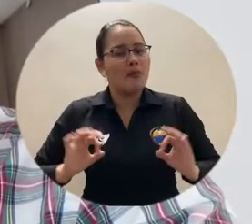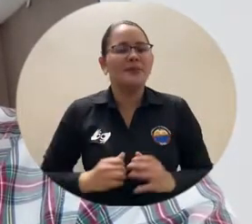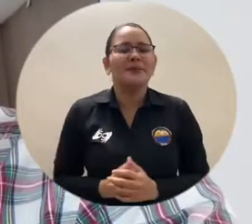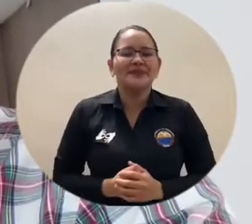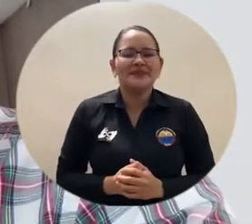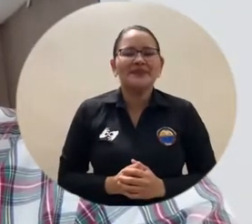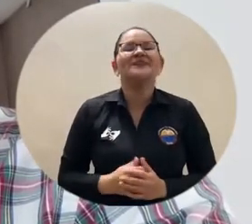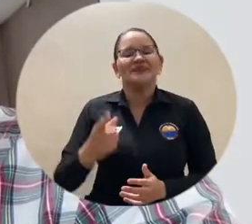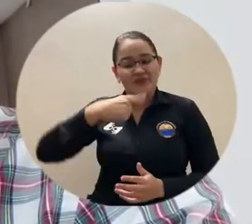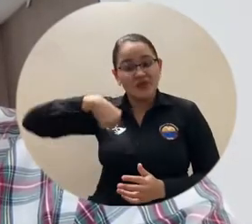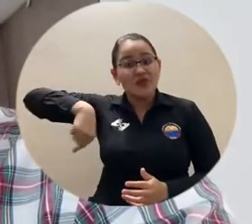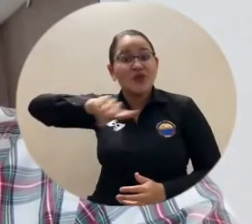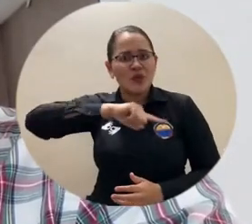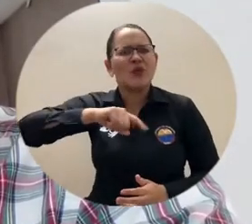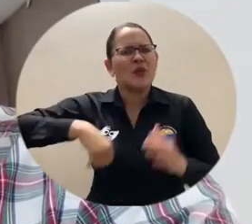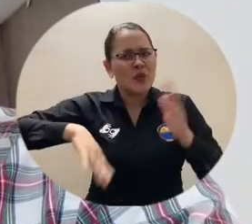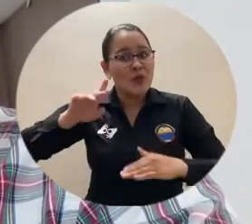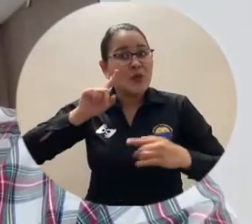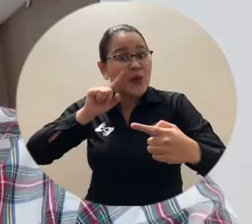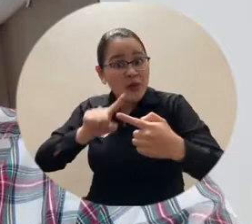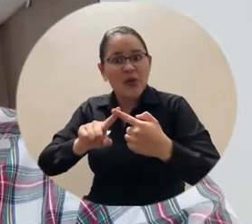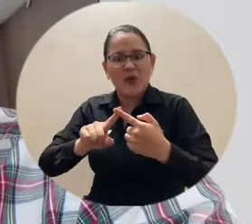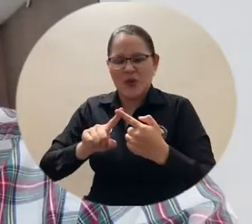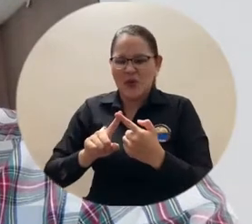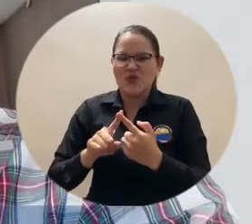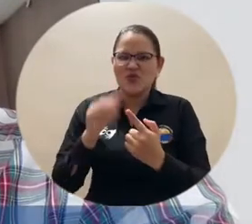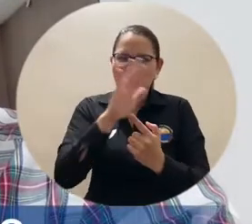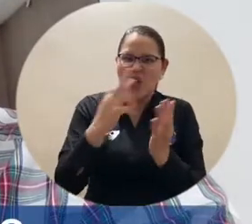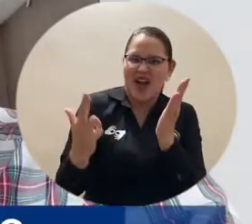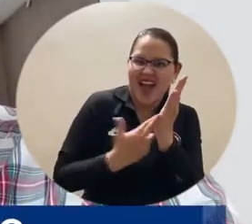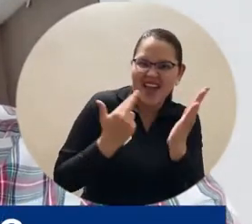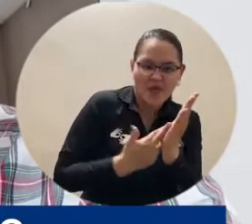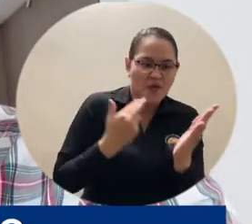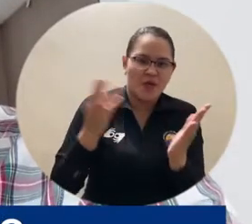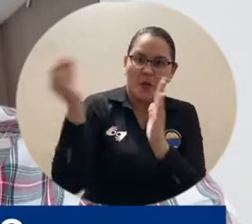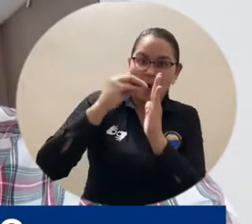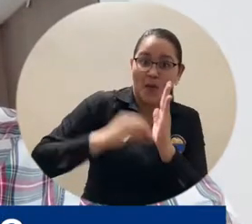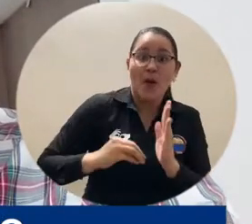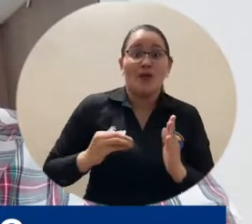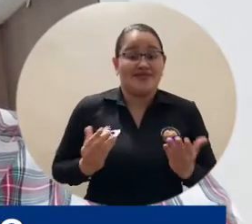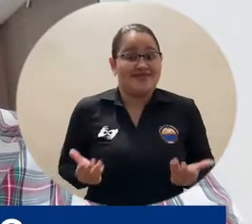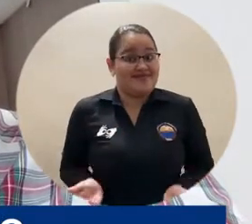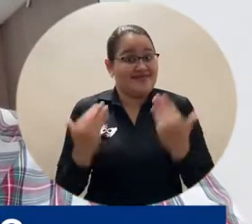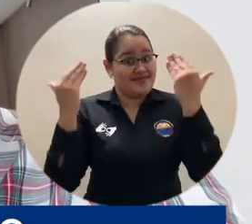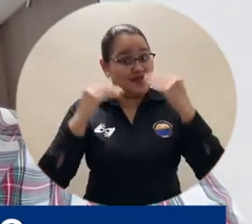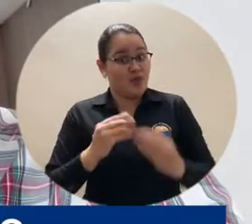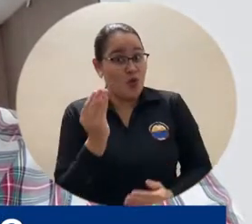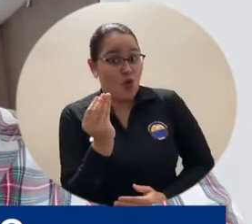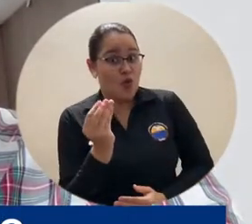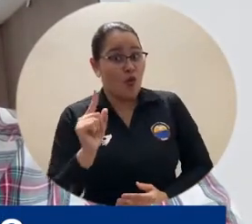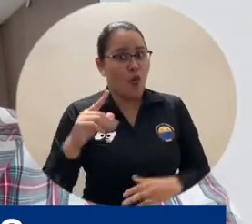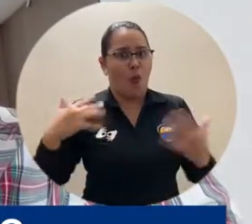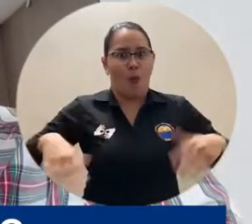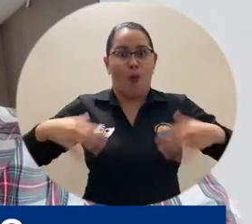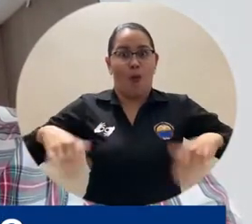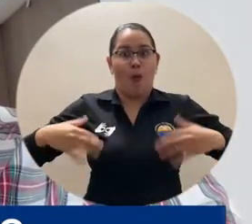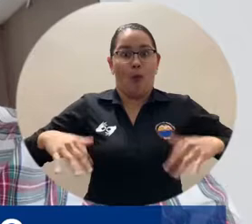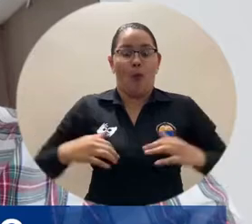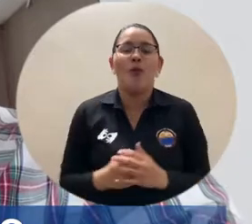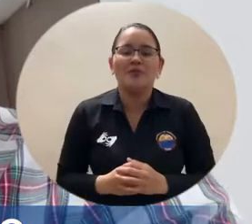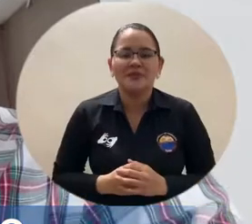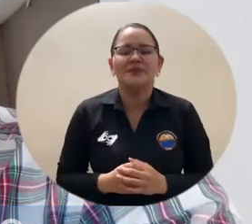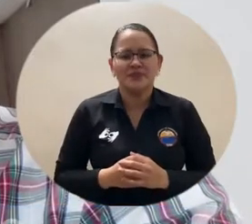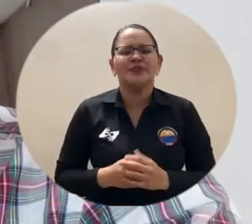en revistas Q1 hace de esto un eco, ¿cierto? Porque el